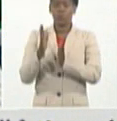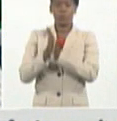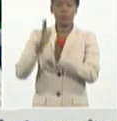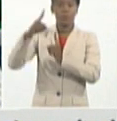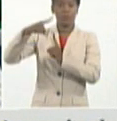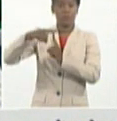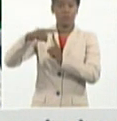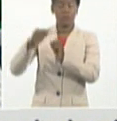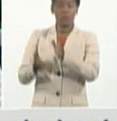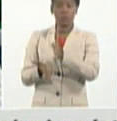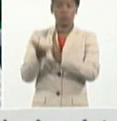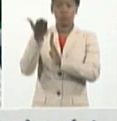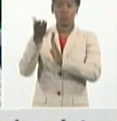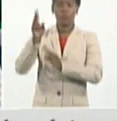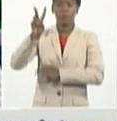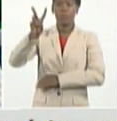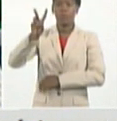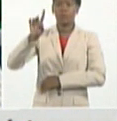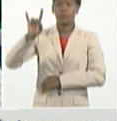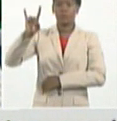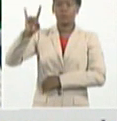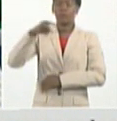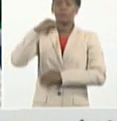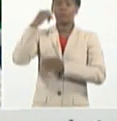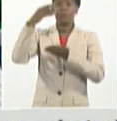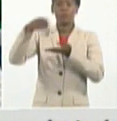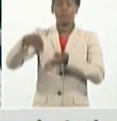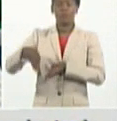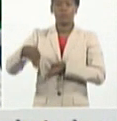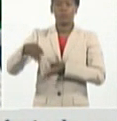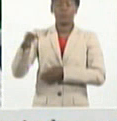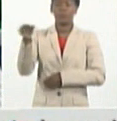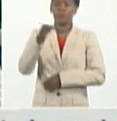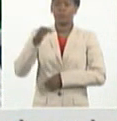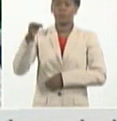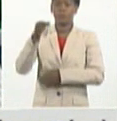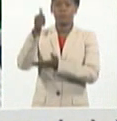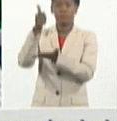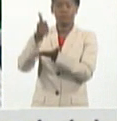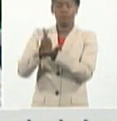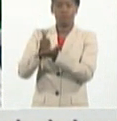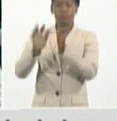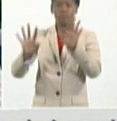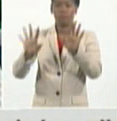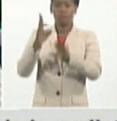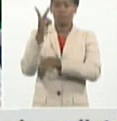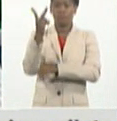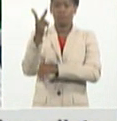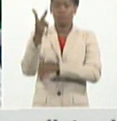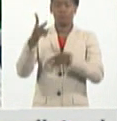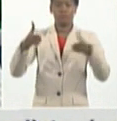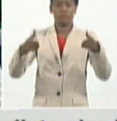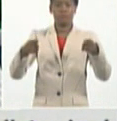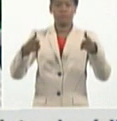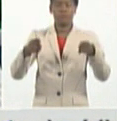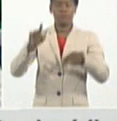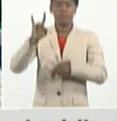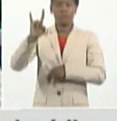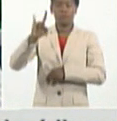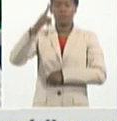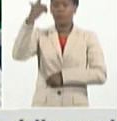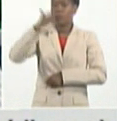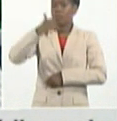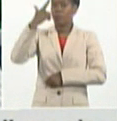pacientes fallecen. De los municipios, Matanzas 12, Cárdenas 9, Los